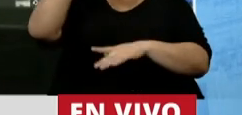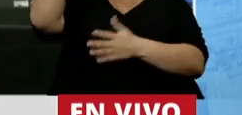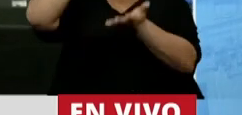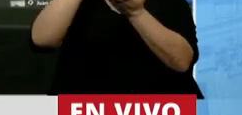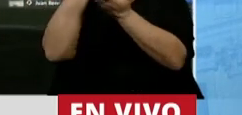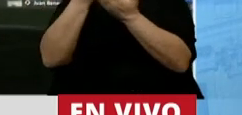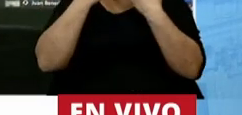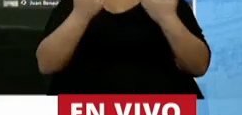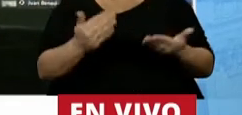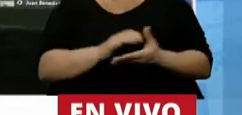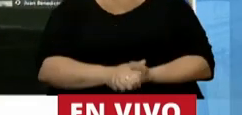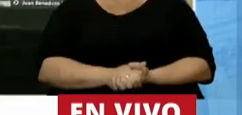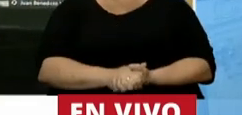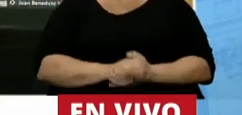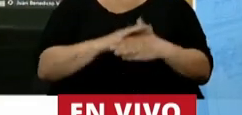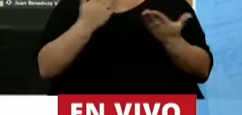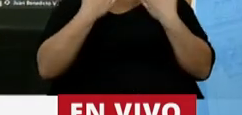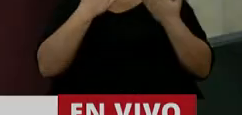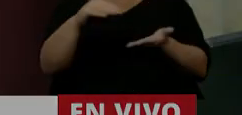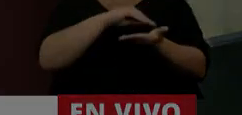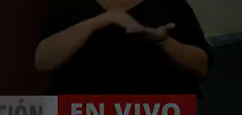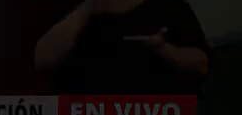país. Muchas gracias. Bueno, gracias, diputado de la Costa.